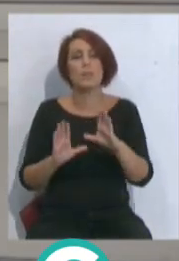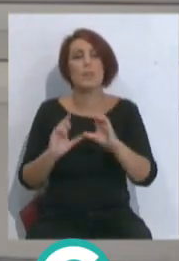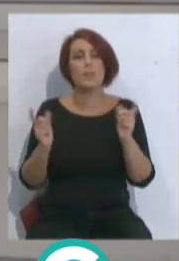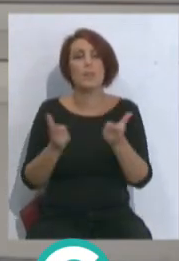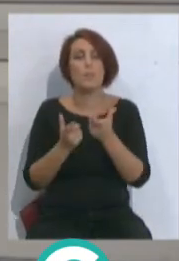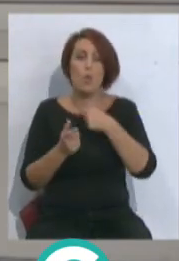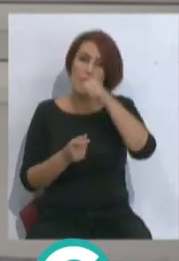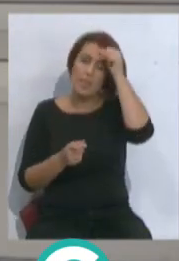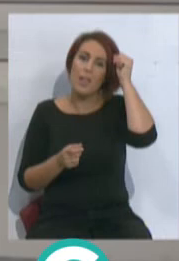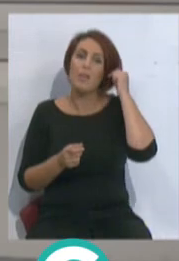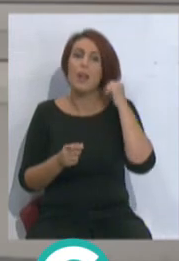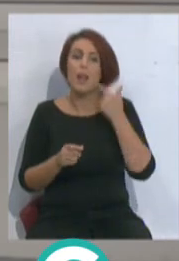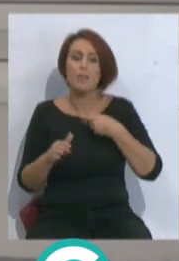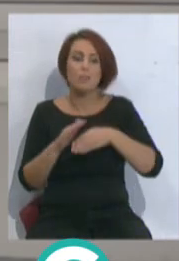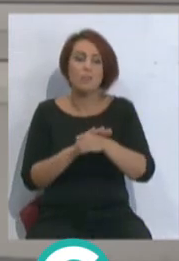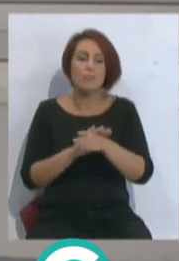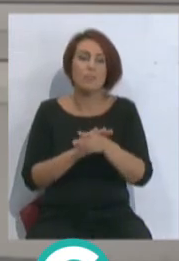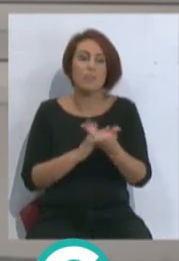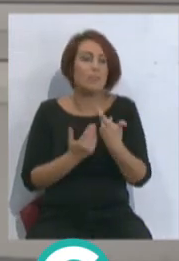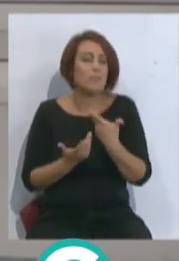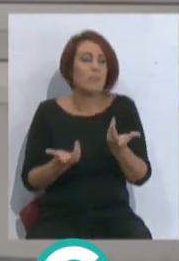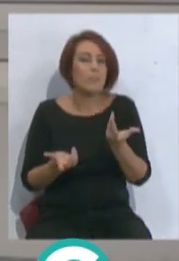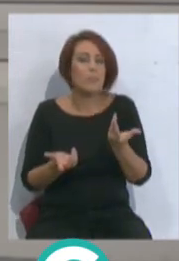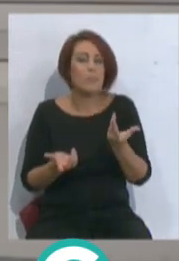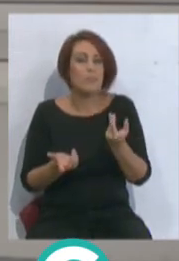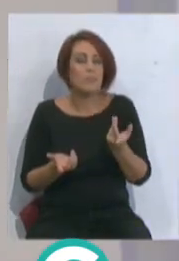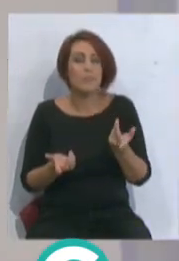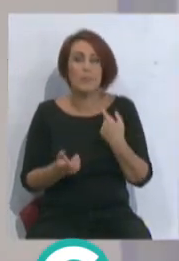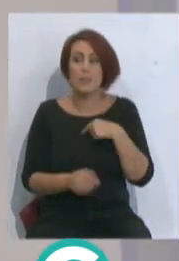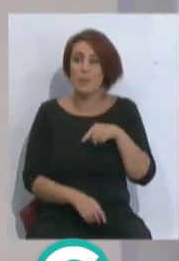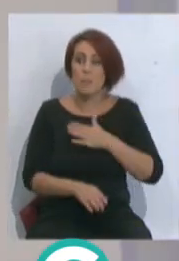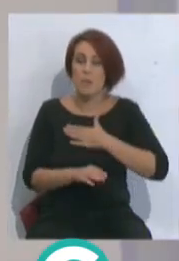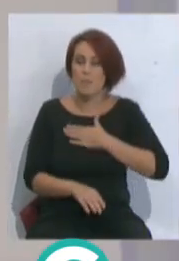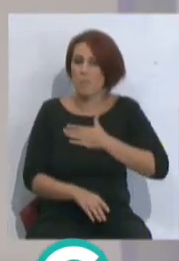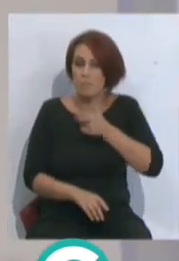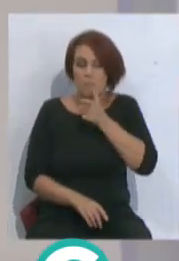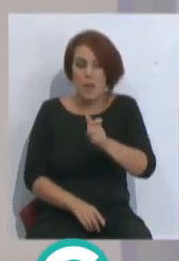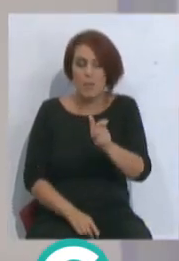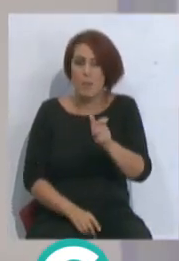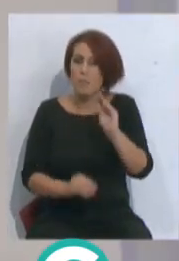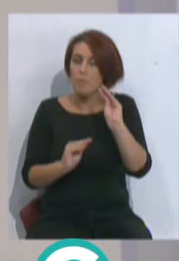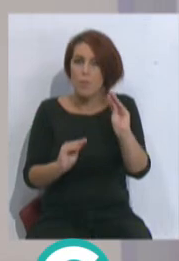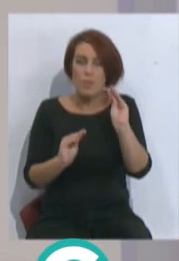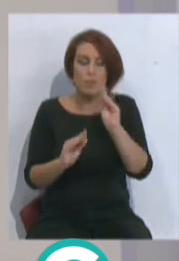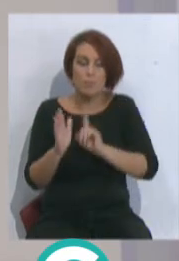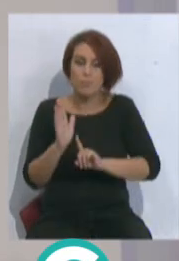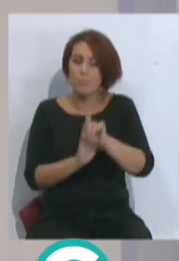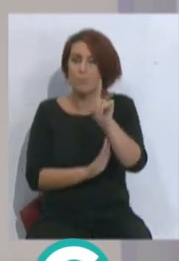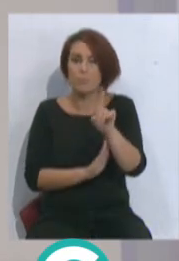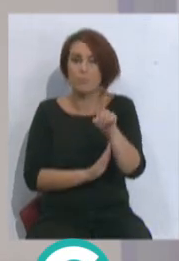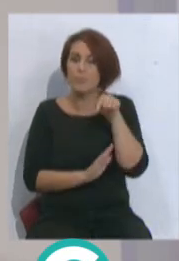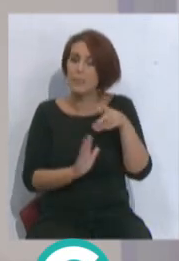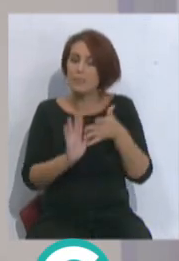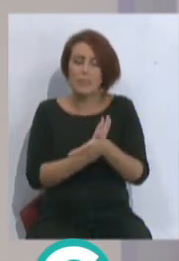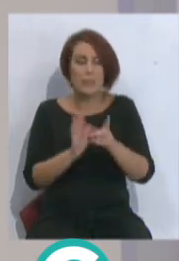equipo de Álvaro Cervera. ¿Cómo se come esto? Eso solo tiene para mí una palabra, formación, crecimiento, eso es